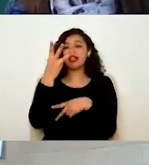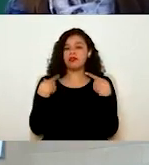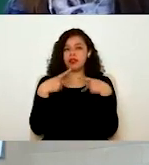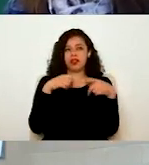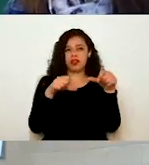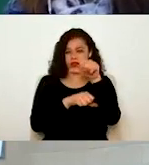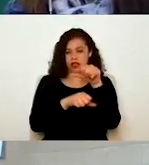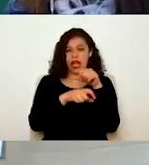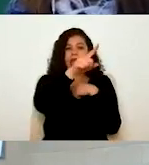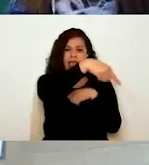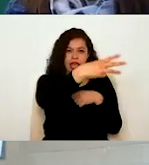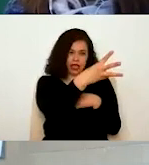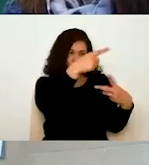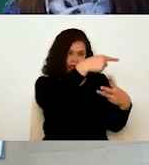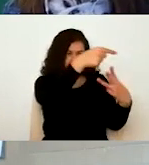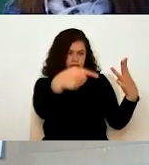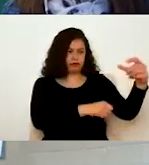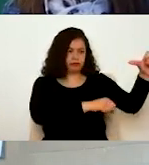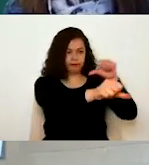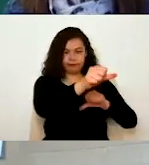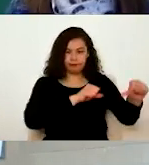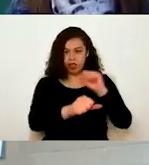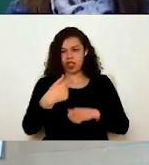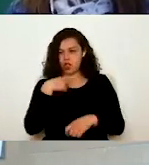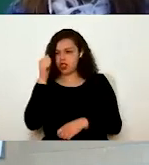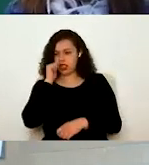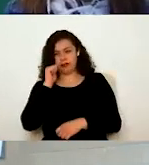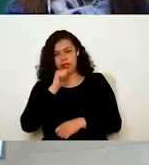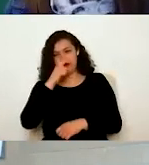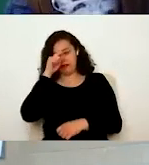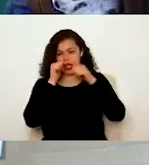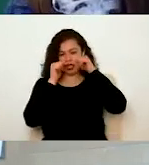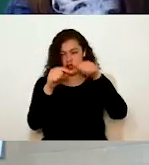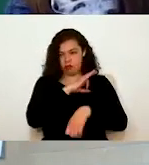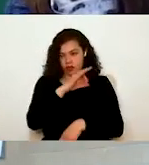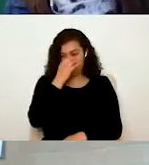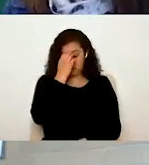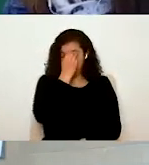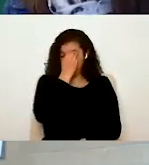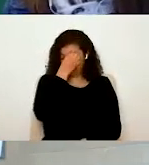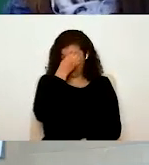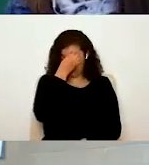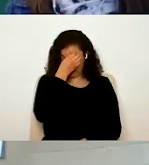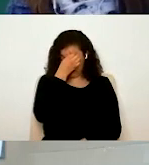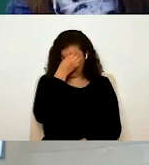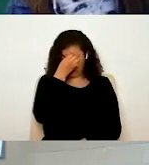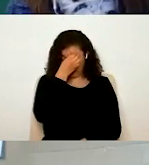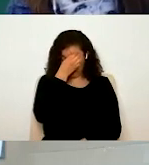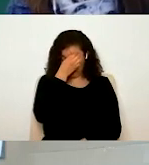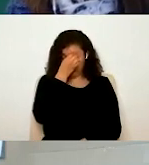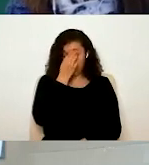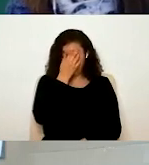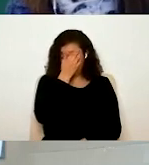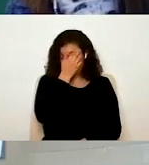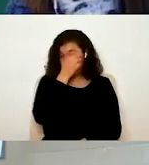Bueno, ellas se van rolando conmigo para darles atención a ustedes y de manera que podamos cubrir la demanda del